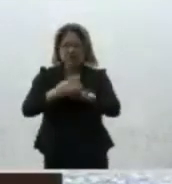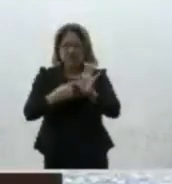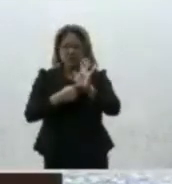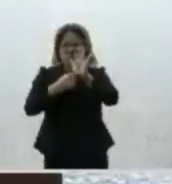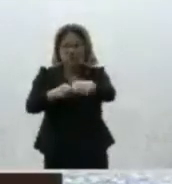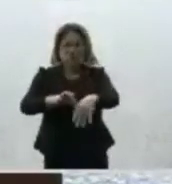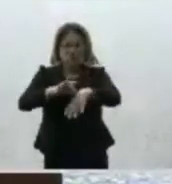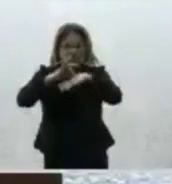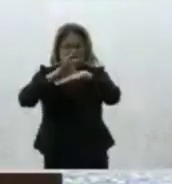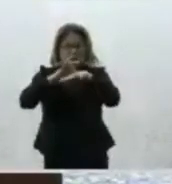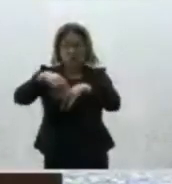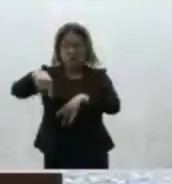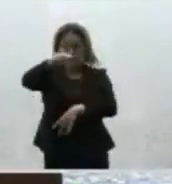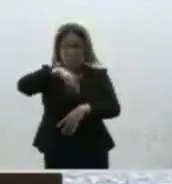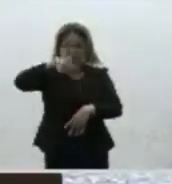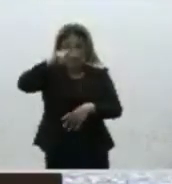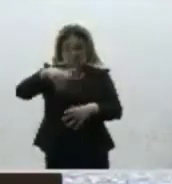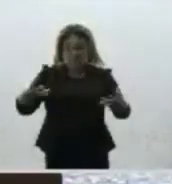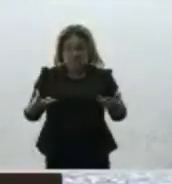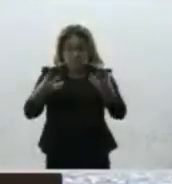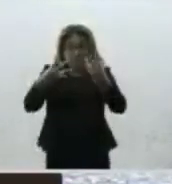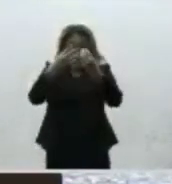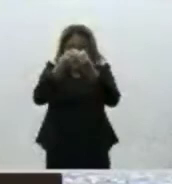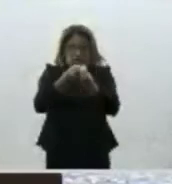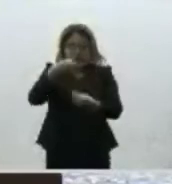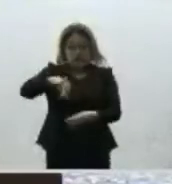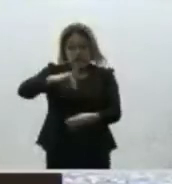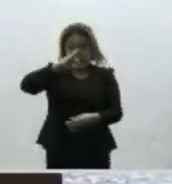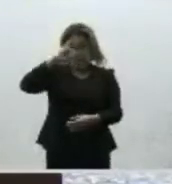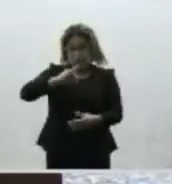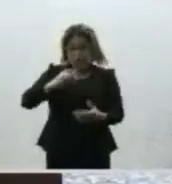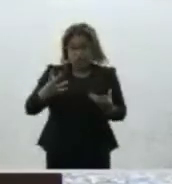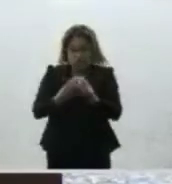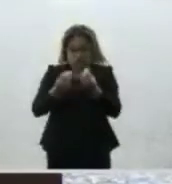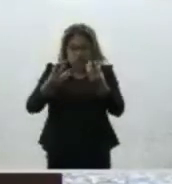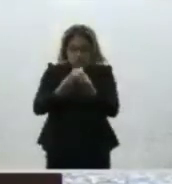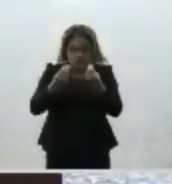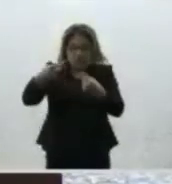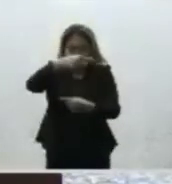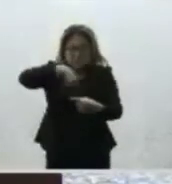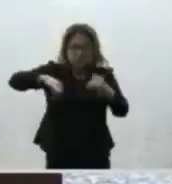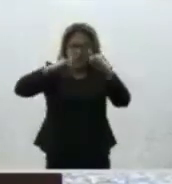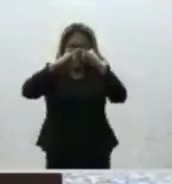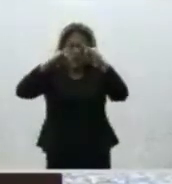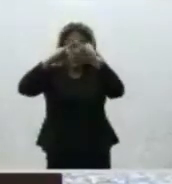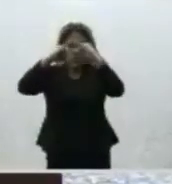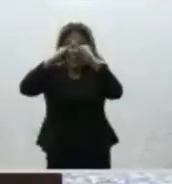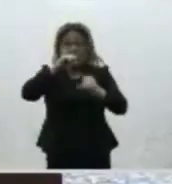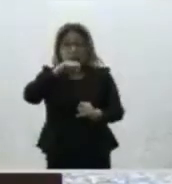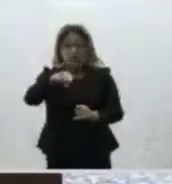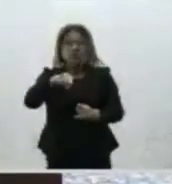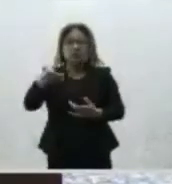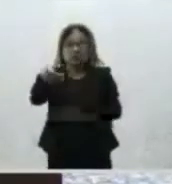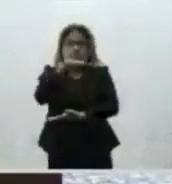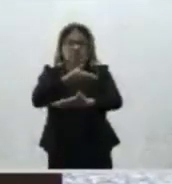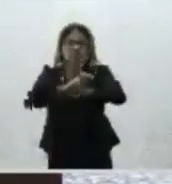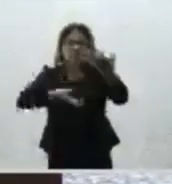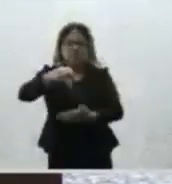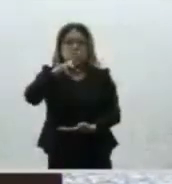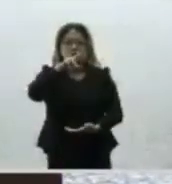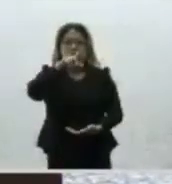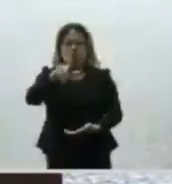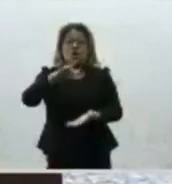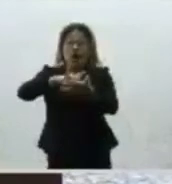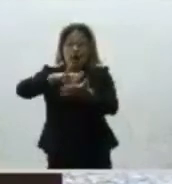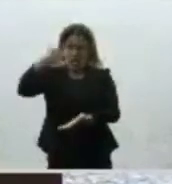que el tribunal electoral en su conjunto con la participación de todos sus órganos en espacios como este refrende este compromiso